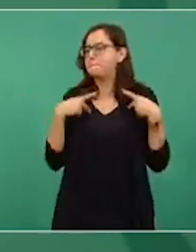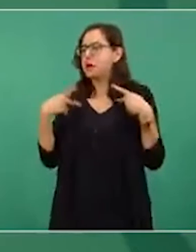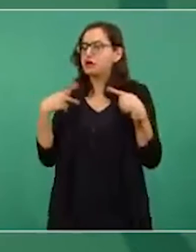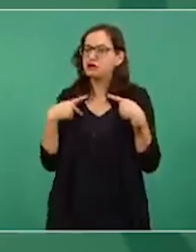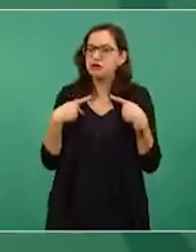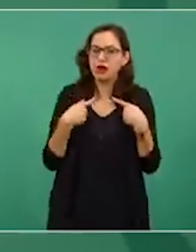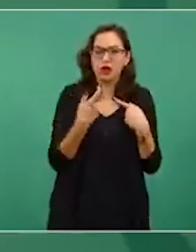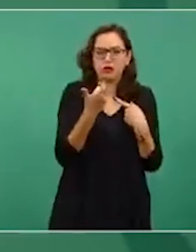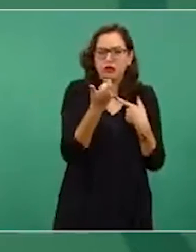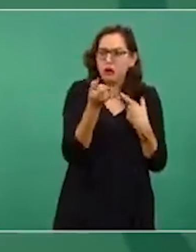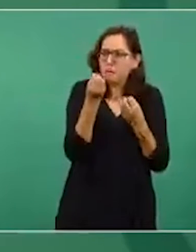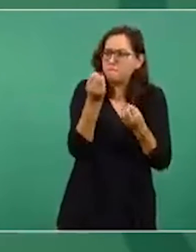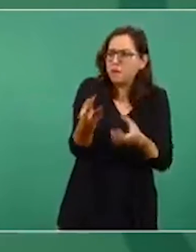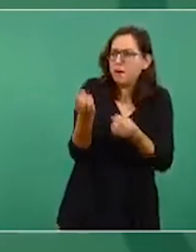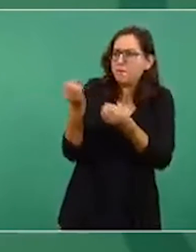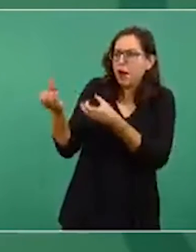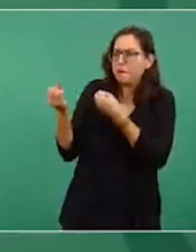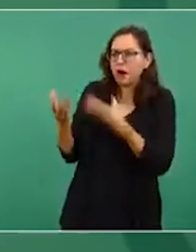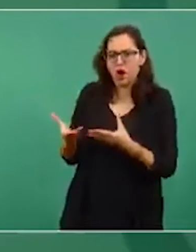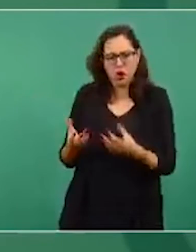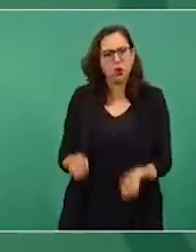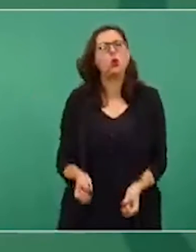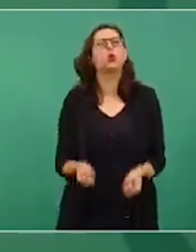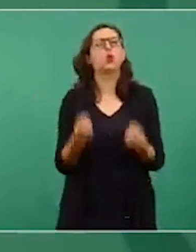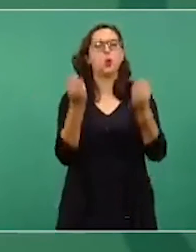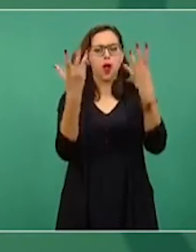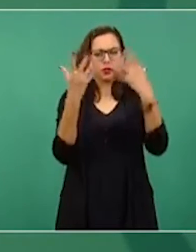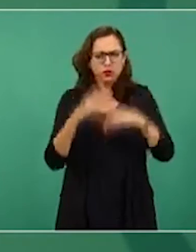la gente humilde?, nada,